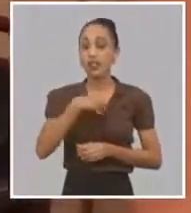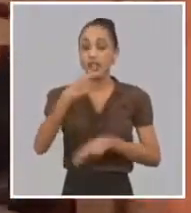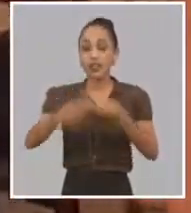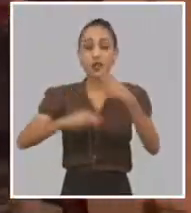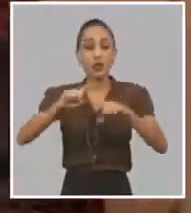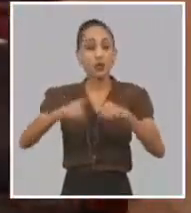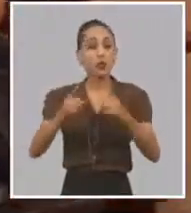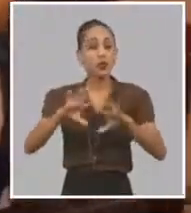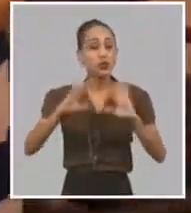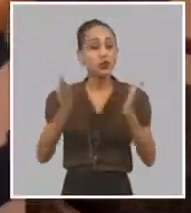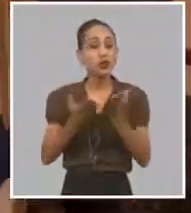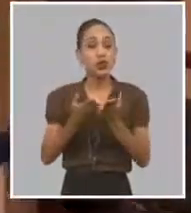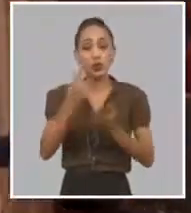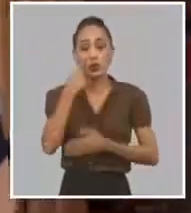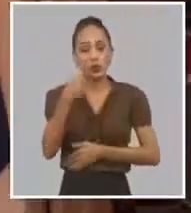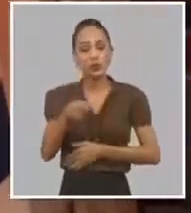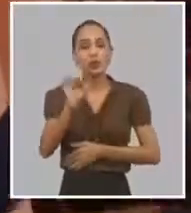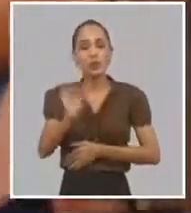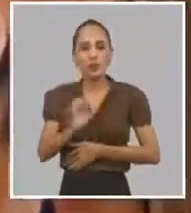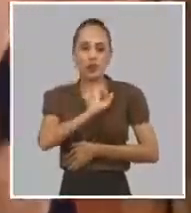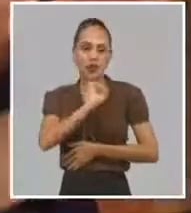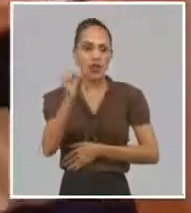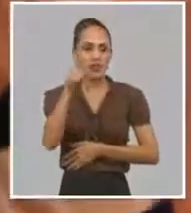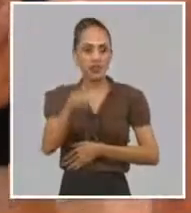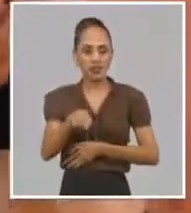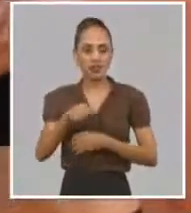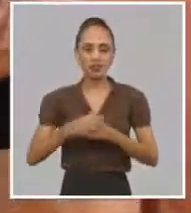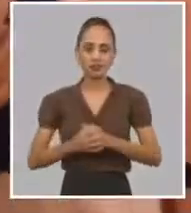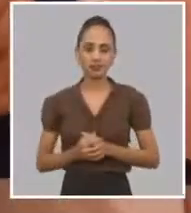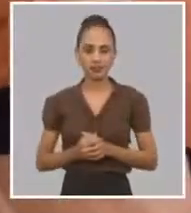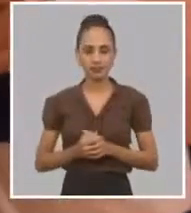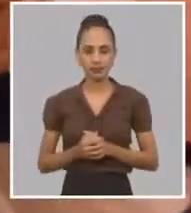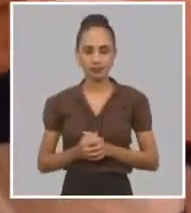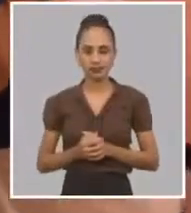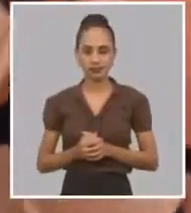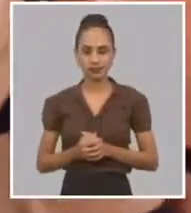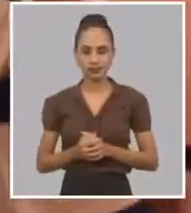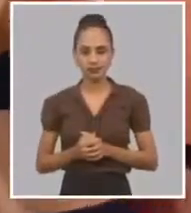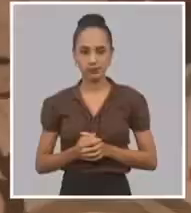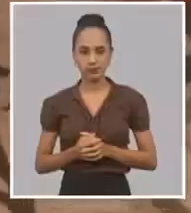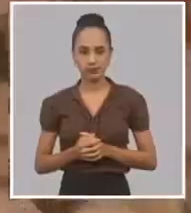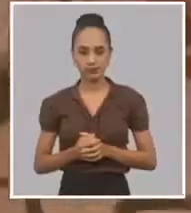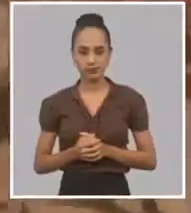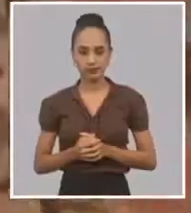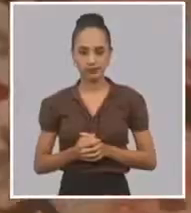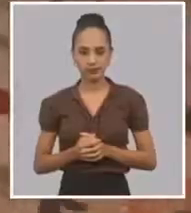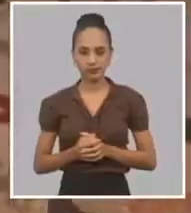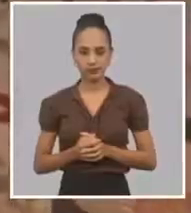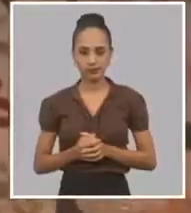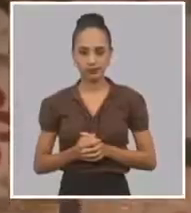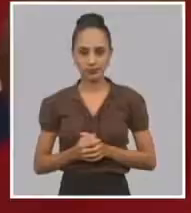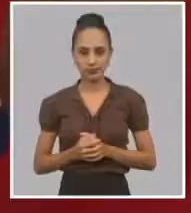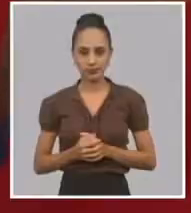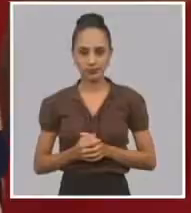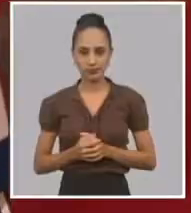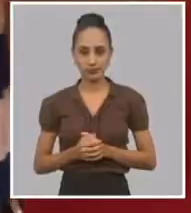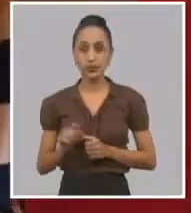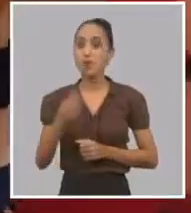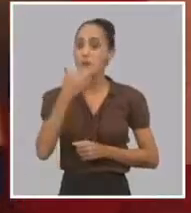porque todo lo que lo hemos visto gracias a él, vamos, uno, dos y tres, vamos para él, vamos. Muy buena ella,